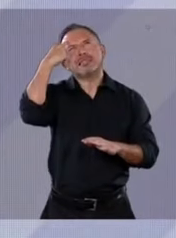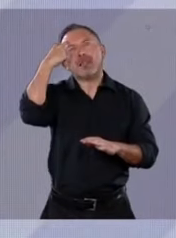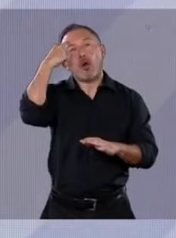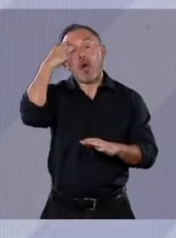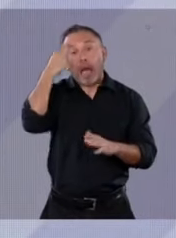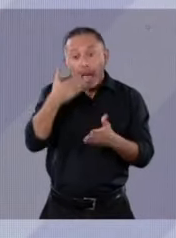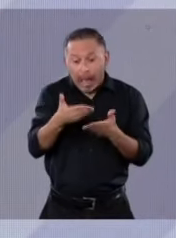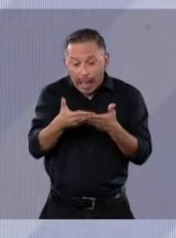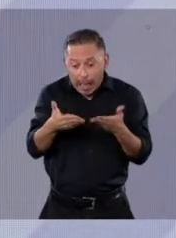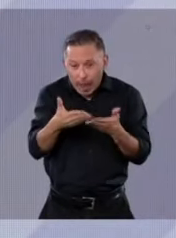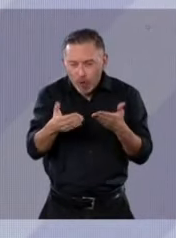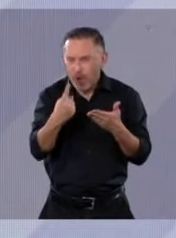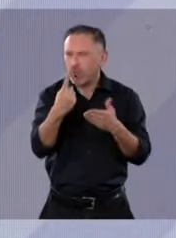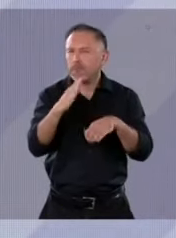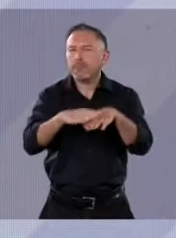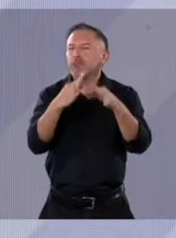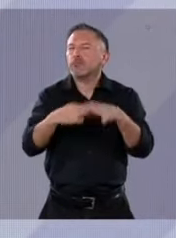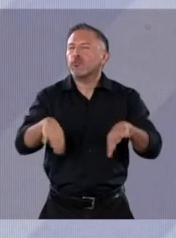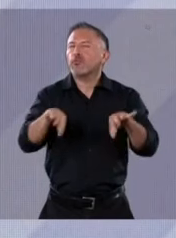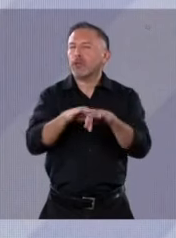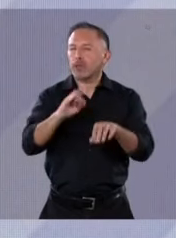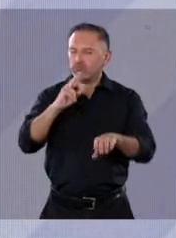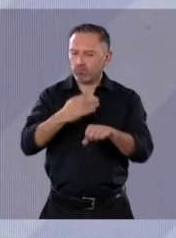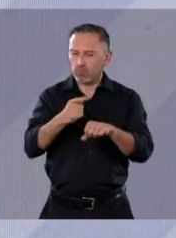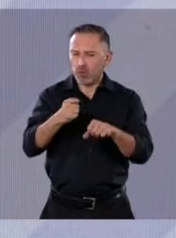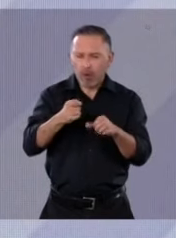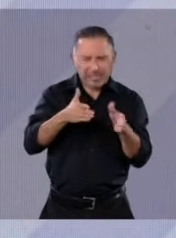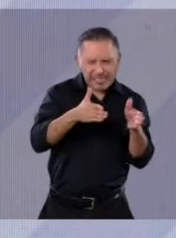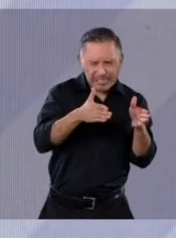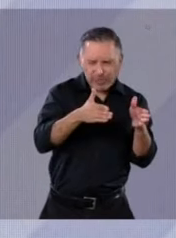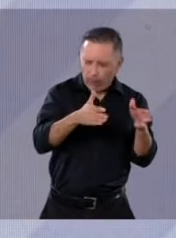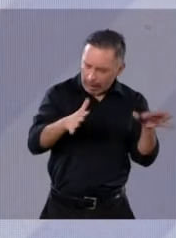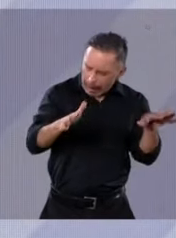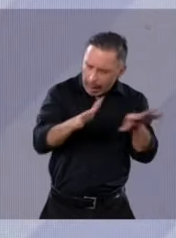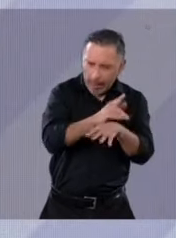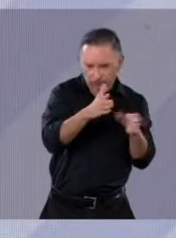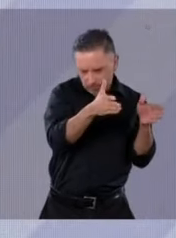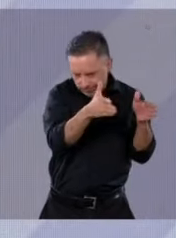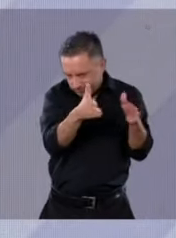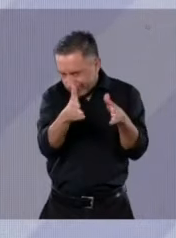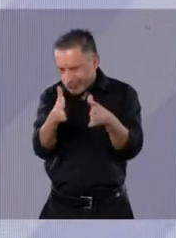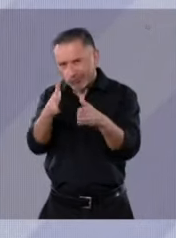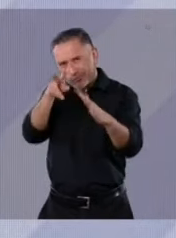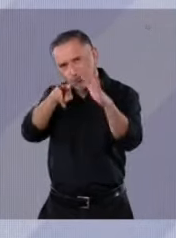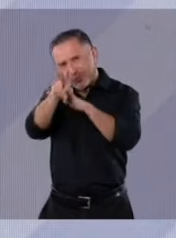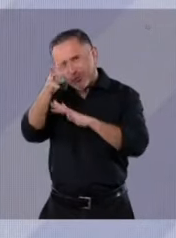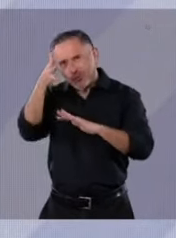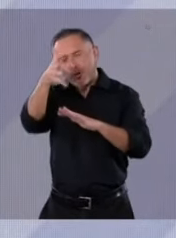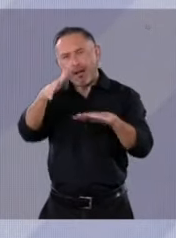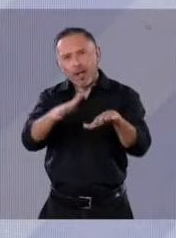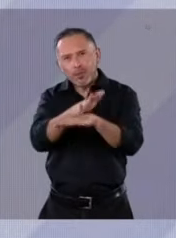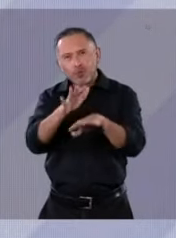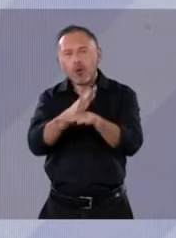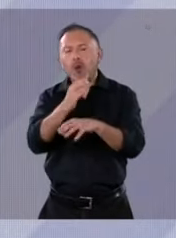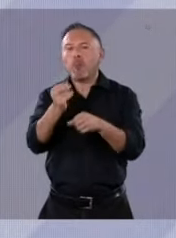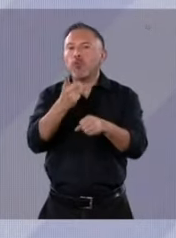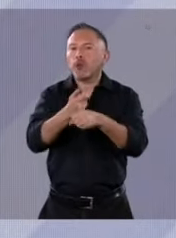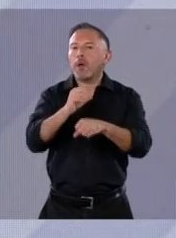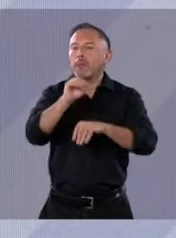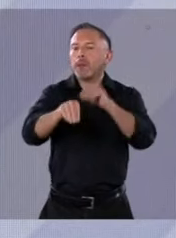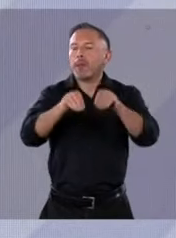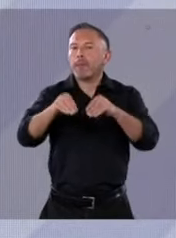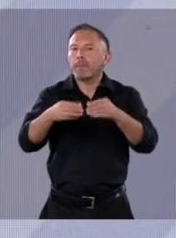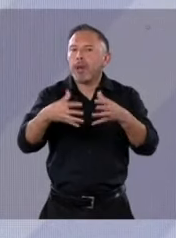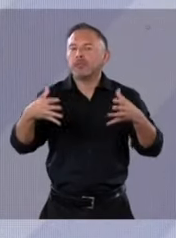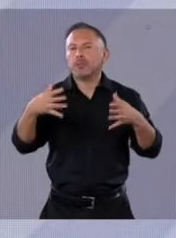futuro del país. Pacificarlo con una nueva estrategia de seguridad y construir prosperidad con igualdad de oportunidades. Construir un México nuevo.